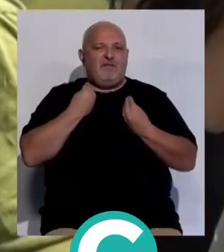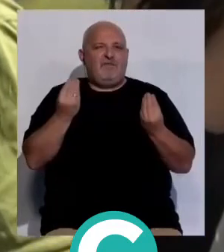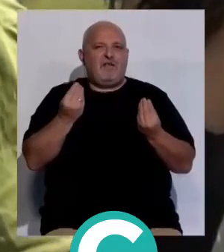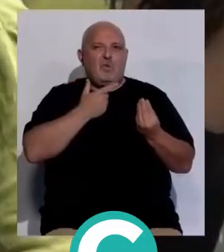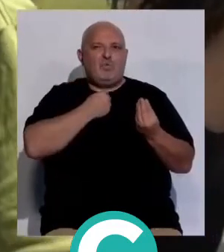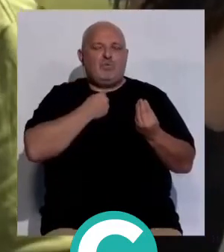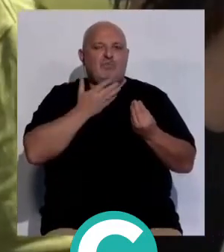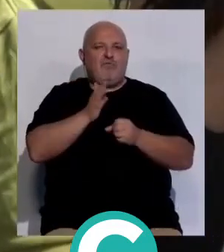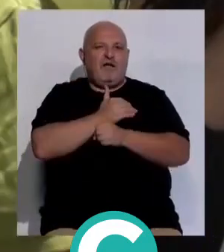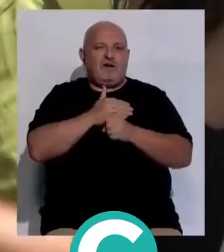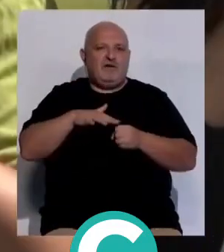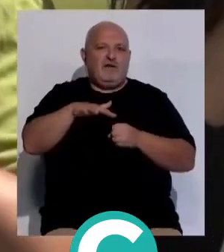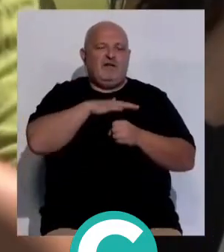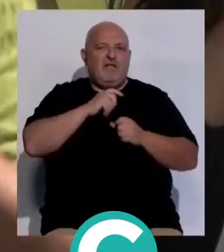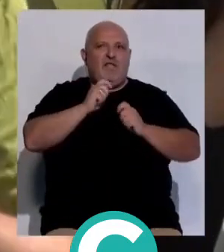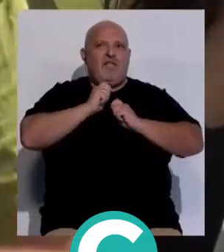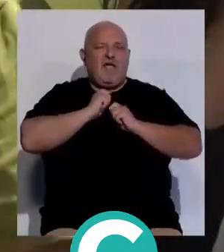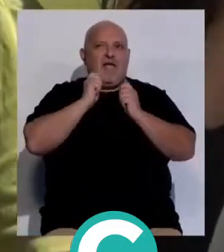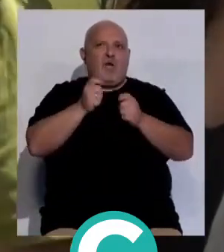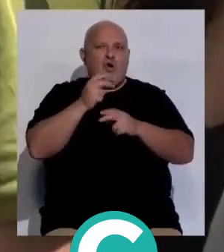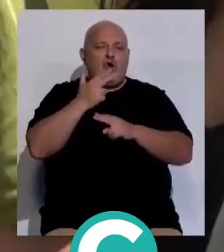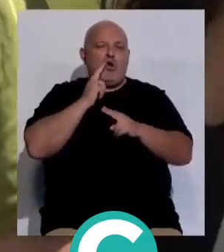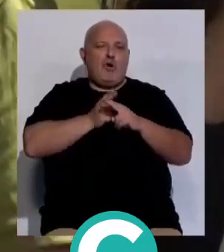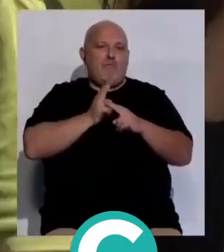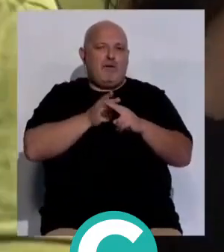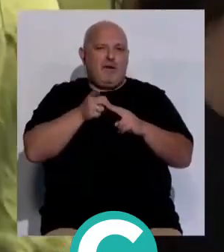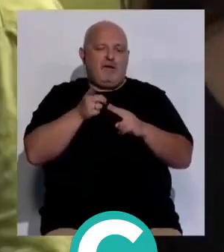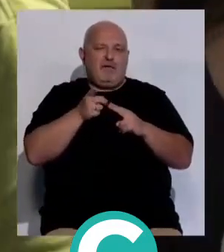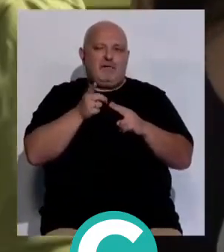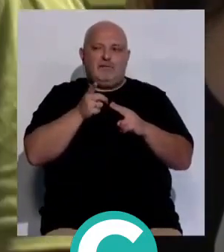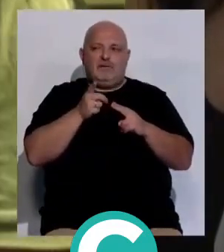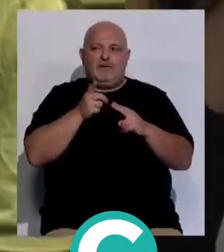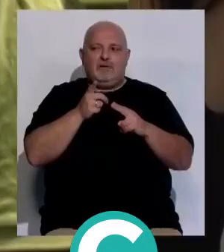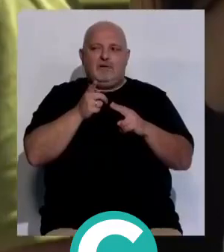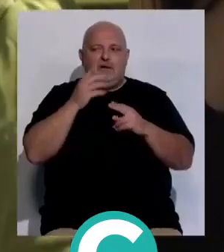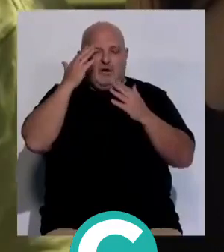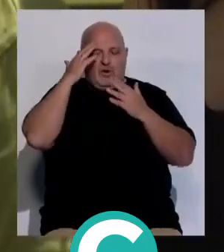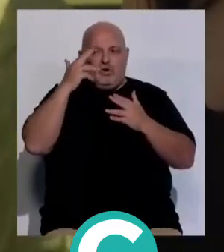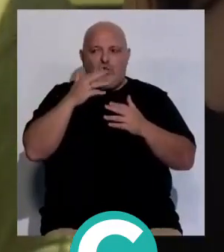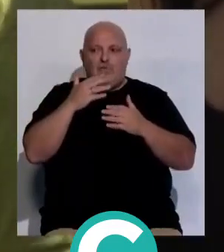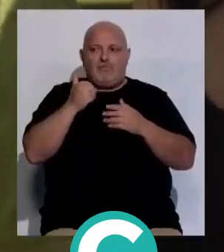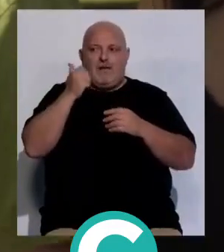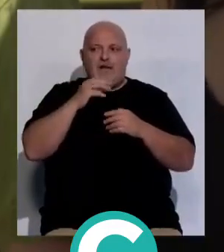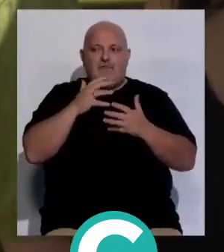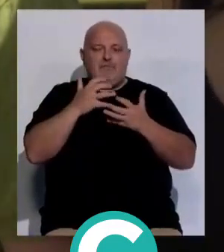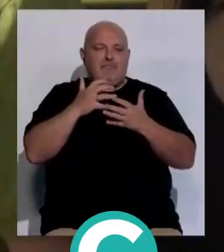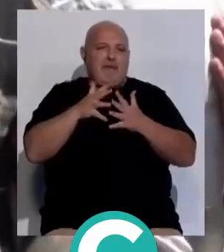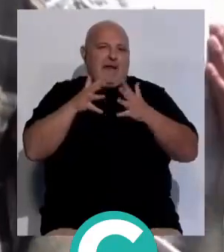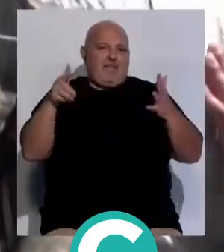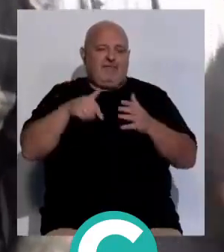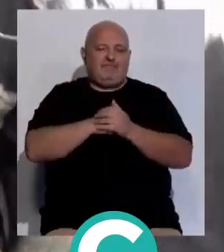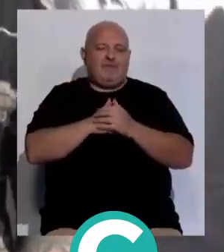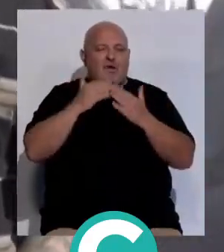nos gusta tanto nuestro barrio, darle nuestro nombre a una de sus calles, yo creo que es el honor más grande que se puede tener.